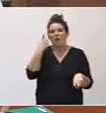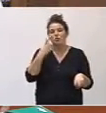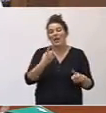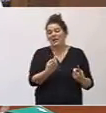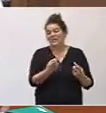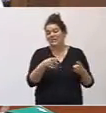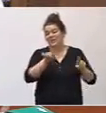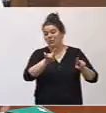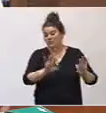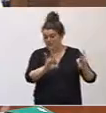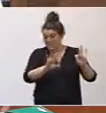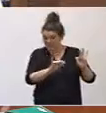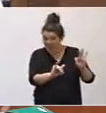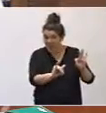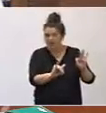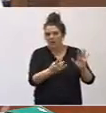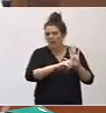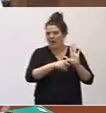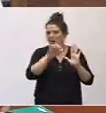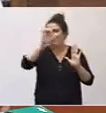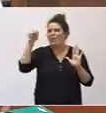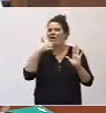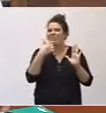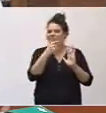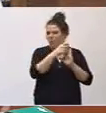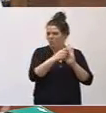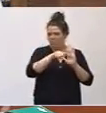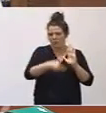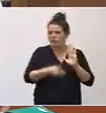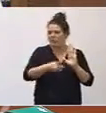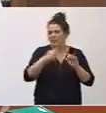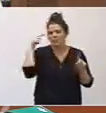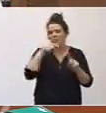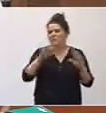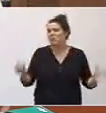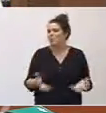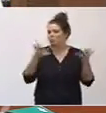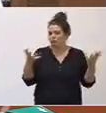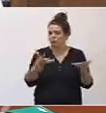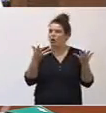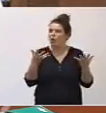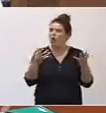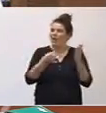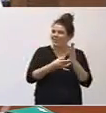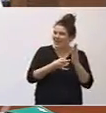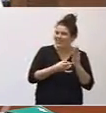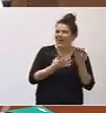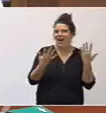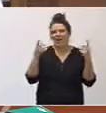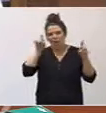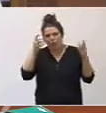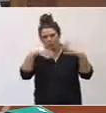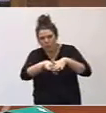Especiales recoge entre los principios fundamentales para la promoción de la calidad de la educación inclusiva